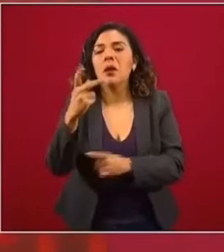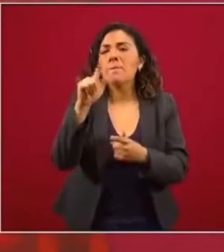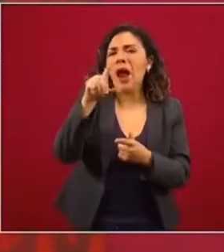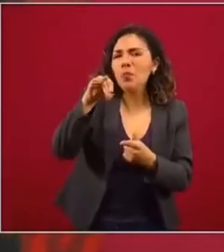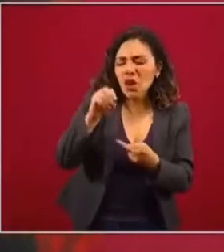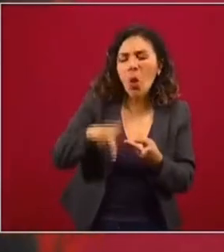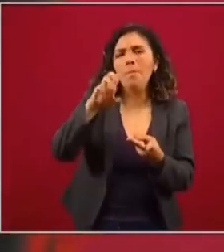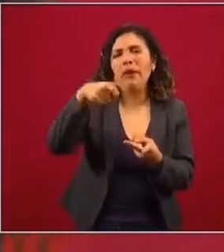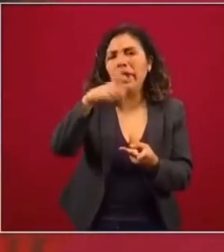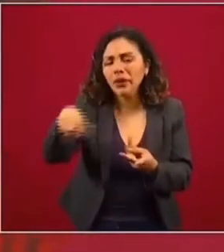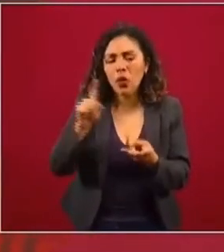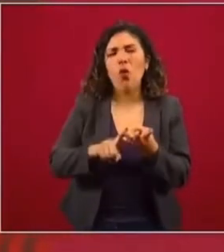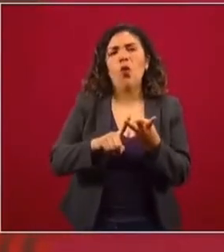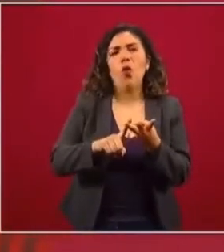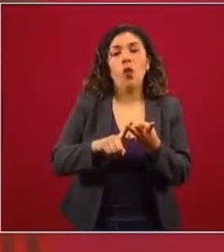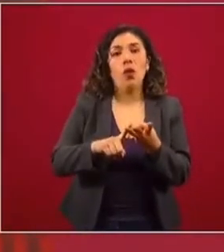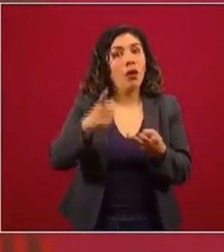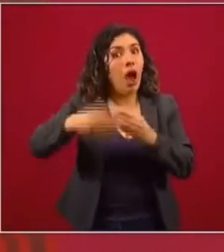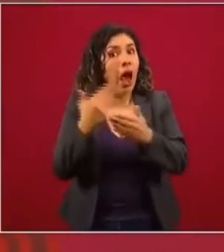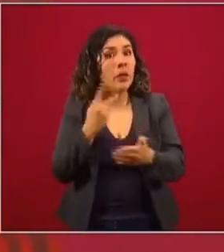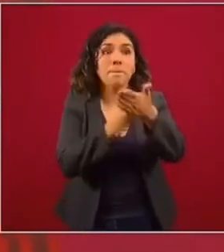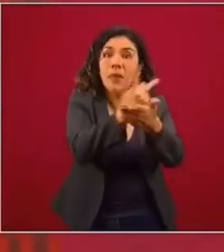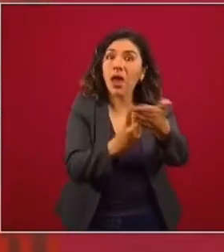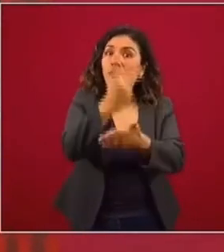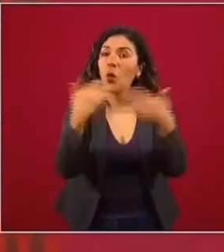Palomino, Pequeño, hasta los premiaba.